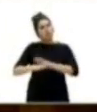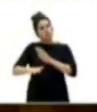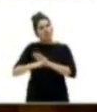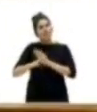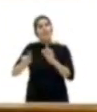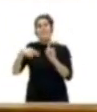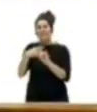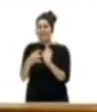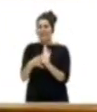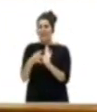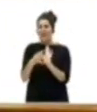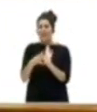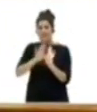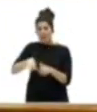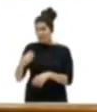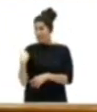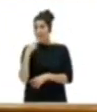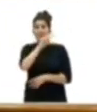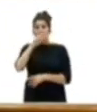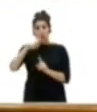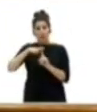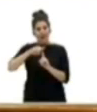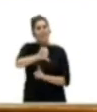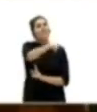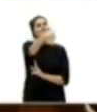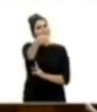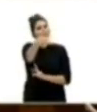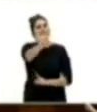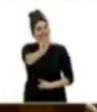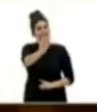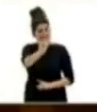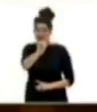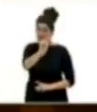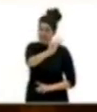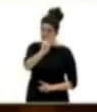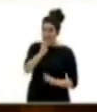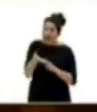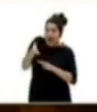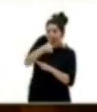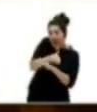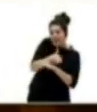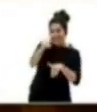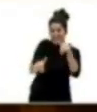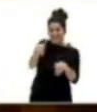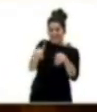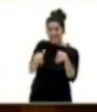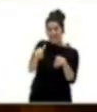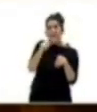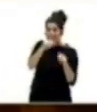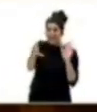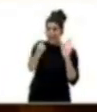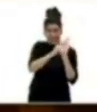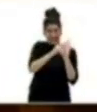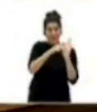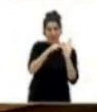calidad. Pero la aprobada el 22 de mayo, sí, señorías, el 22 de mayo, dos días antes de las elecciones, es un decreto